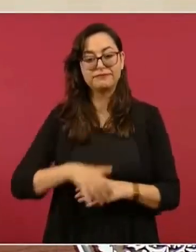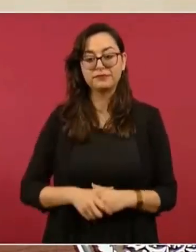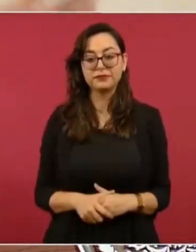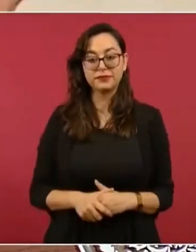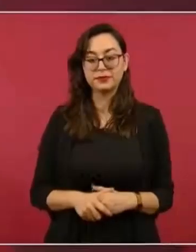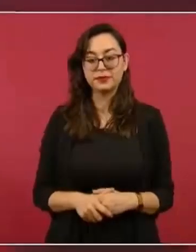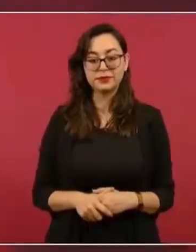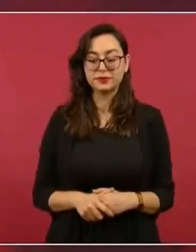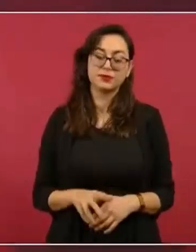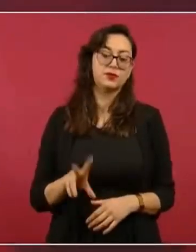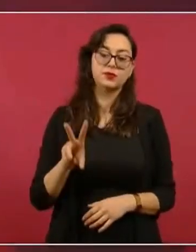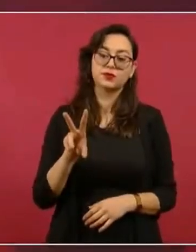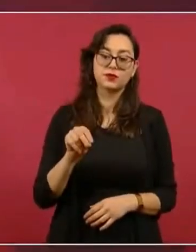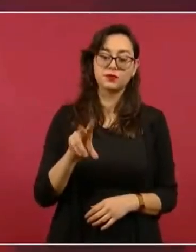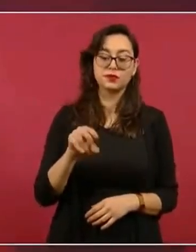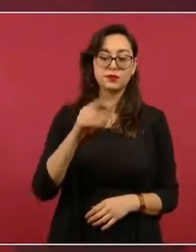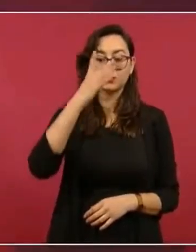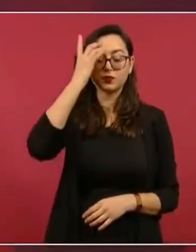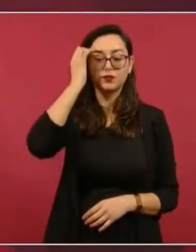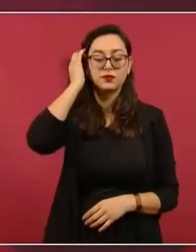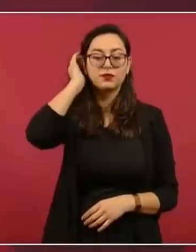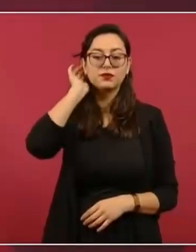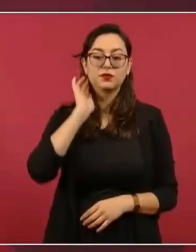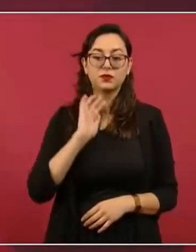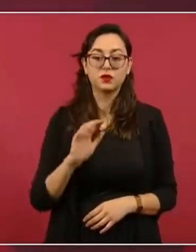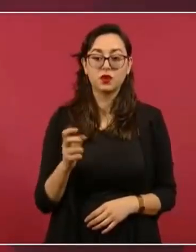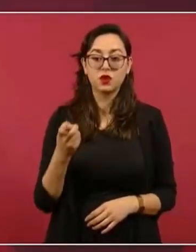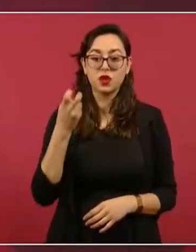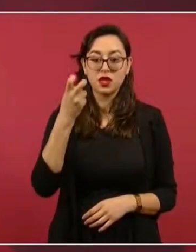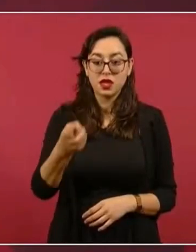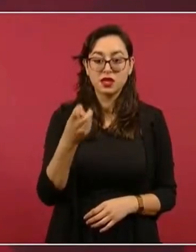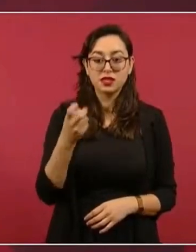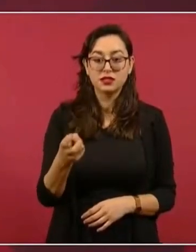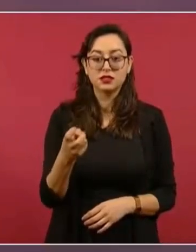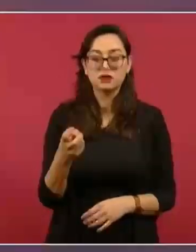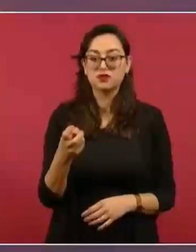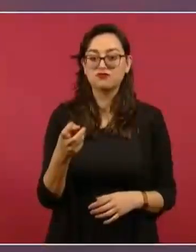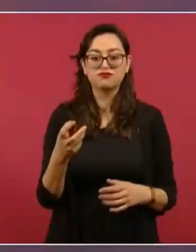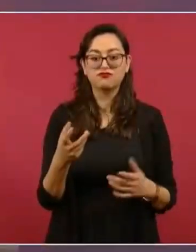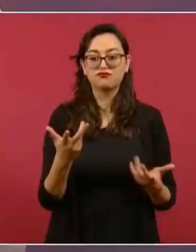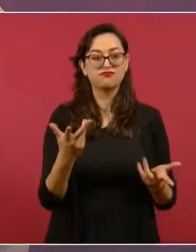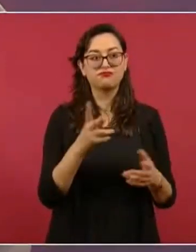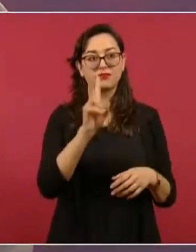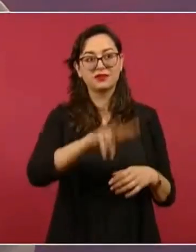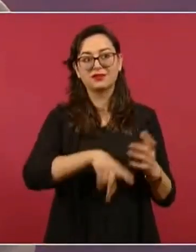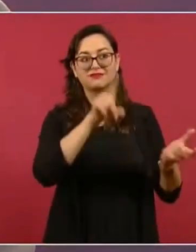No, todo eso está en crisis,